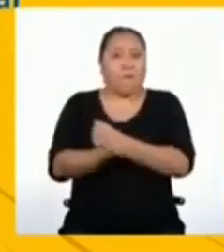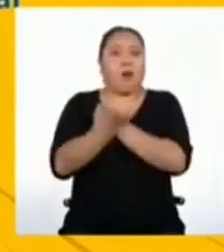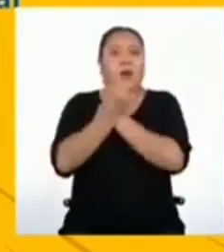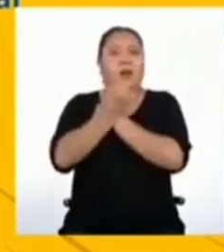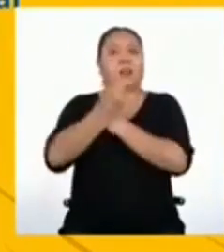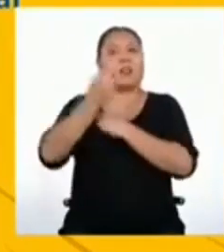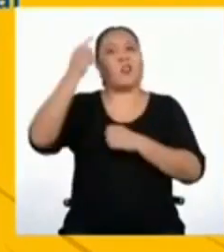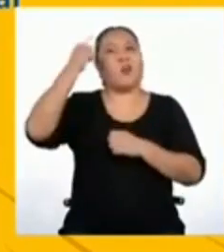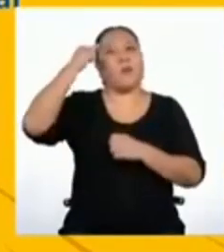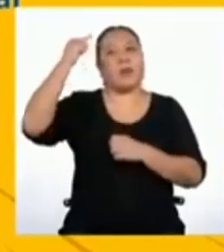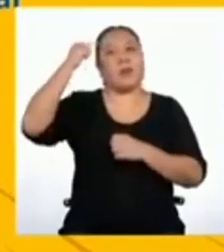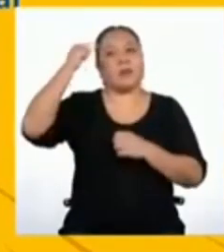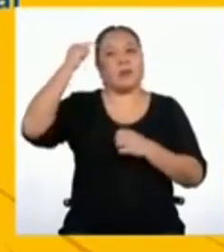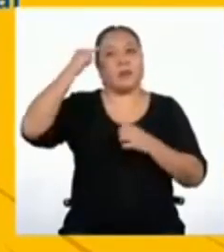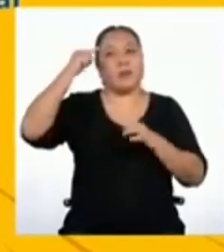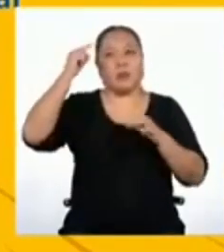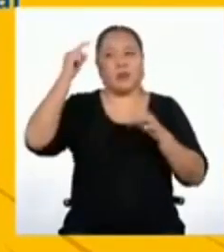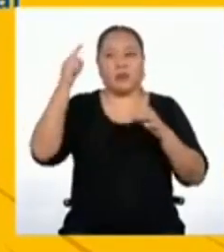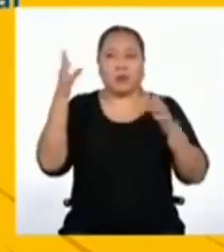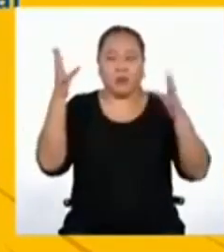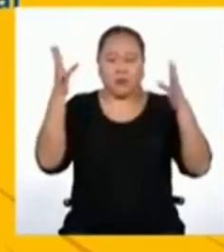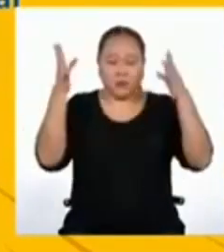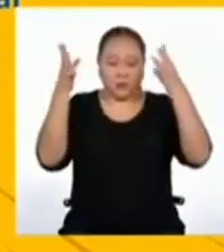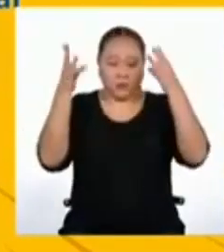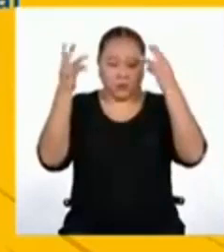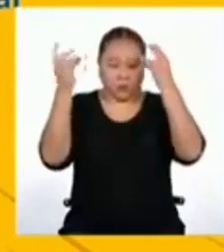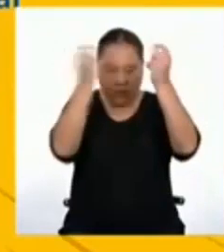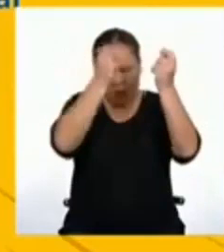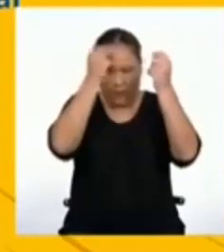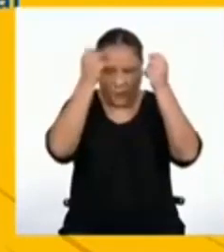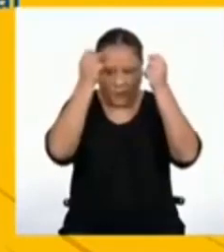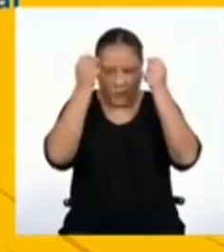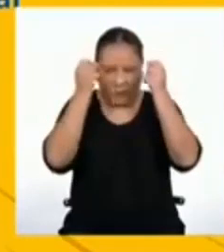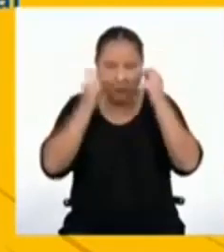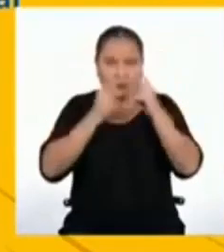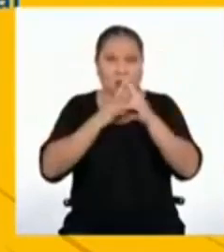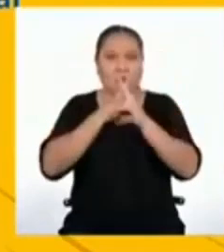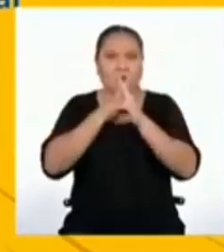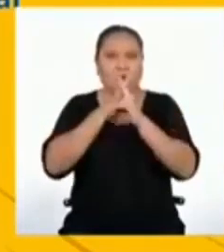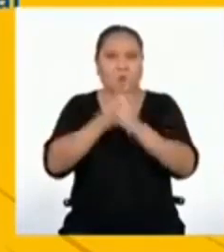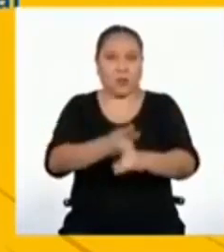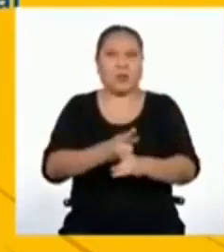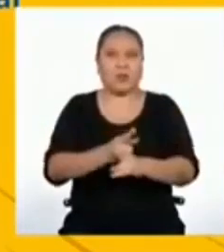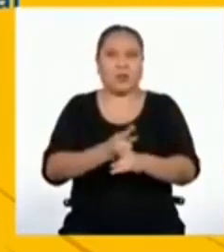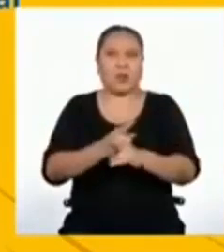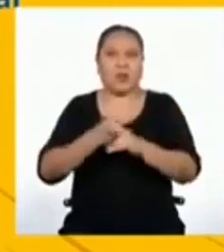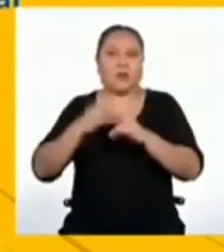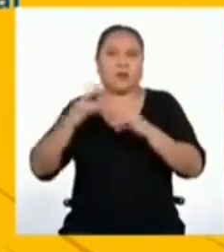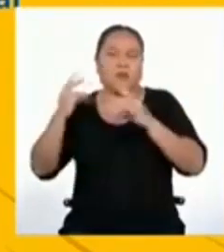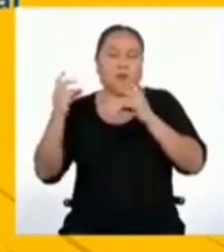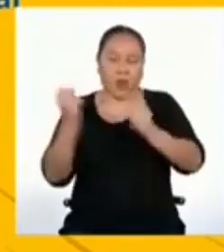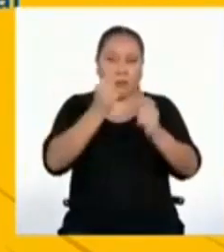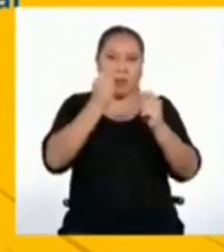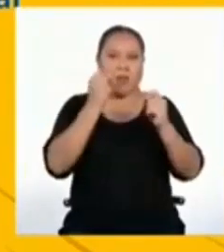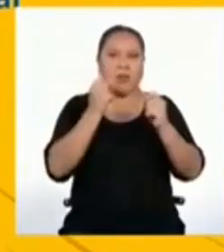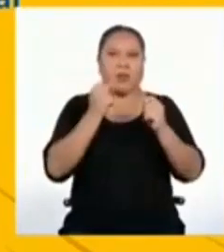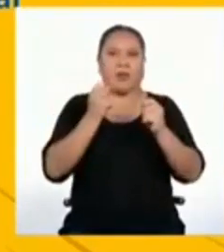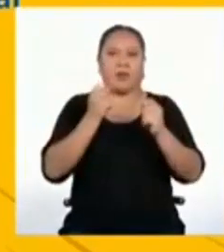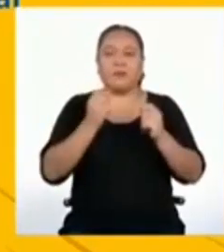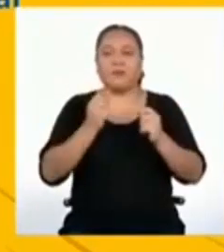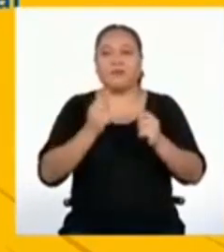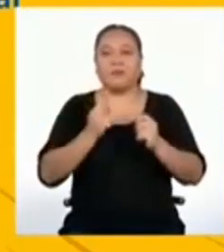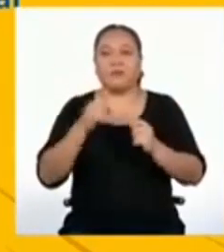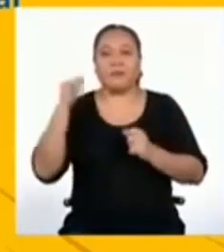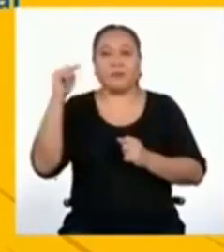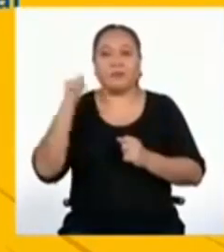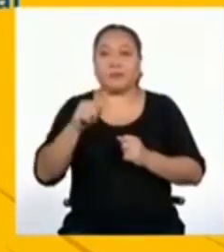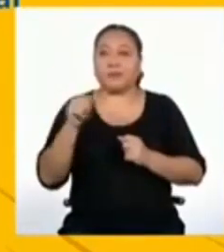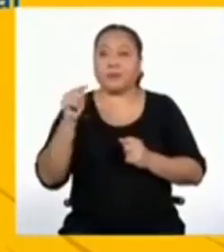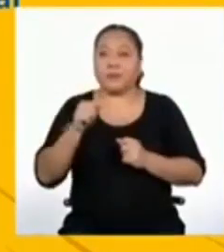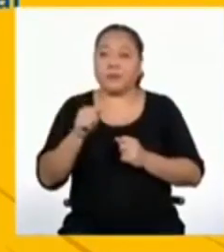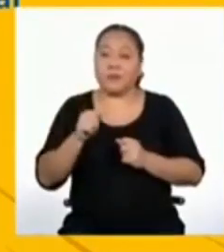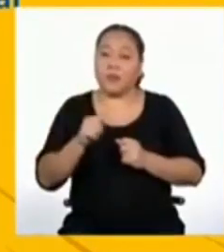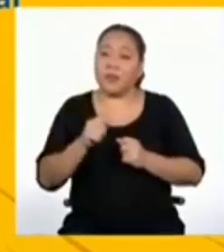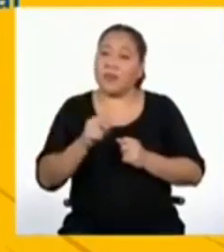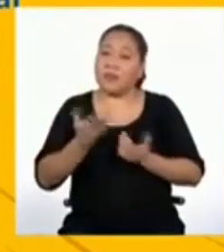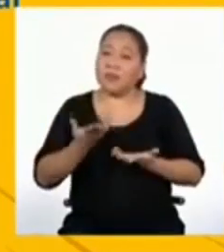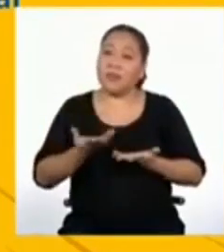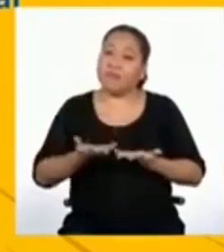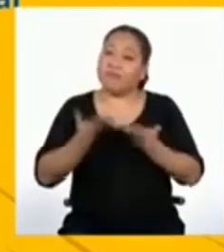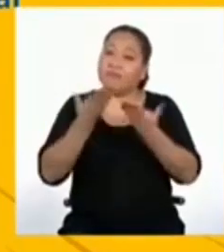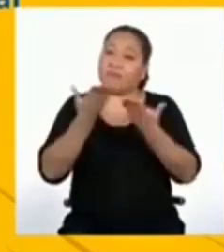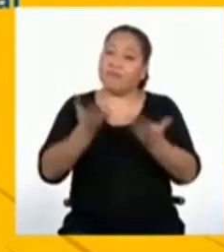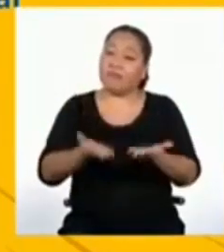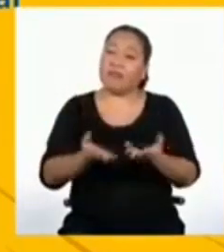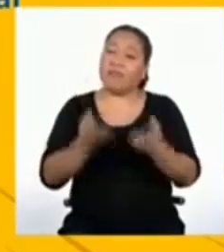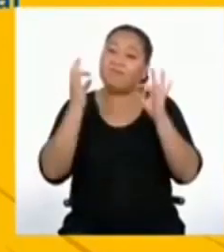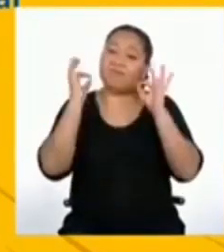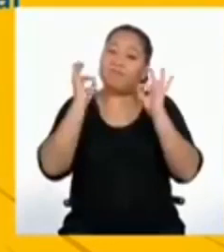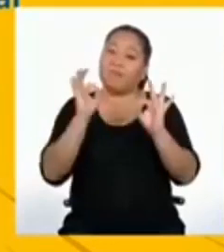pensamientos se vuelven automáticos y reaccionamos de manera muy rápida. Lo cual puede generar